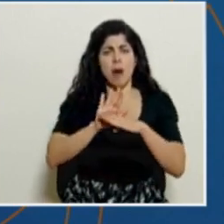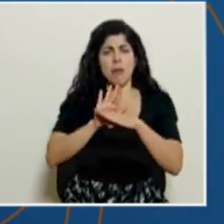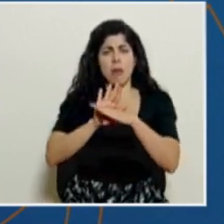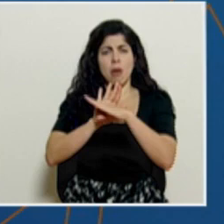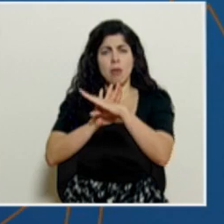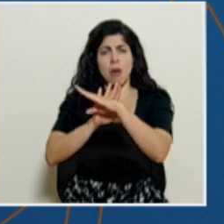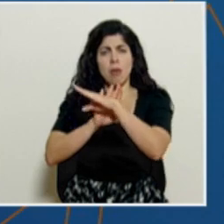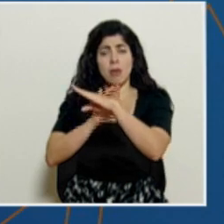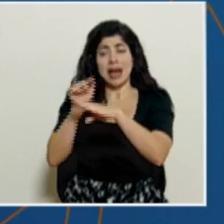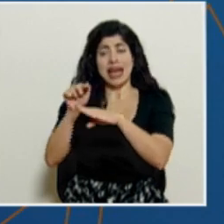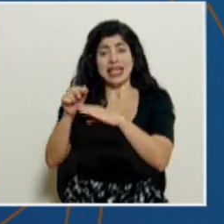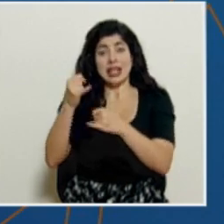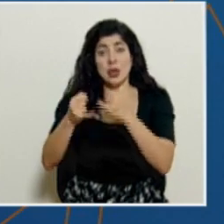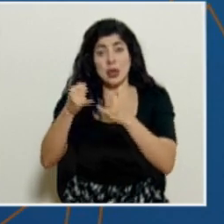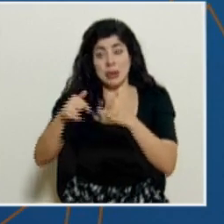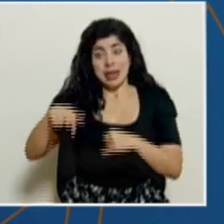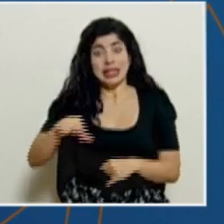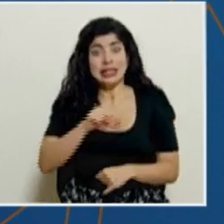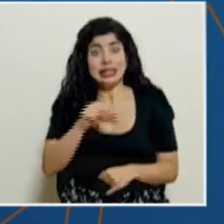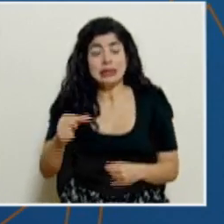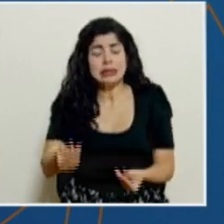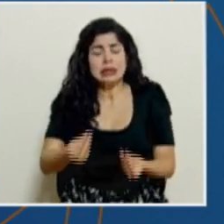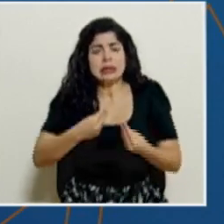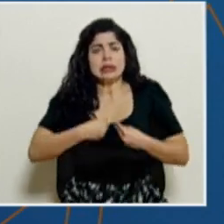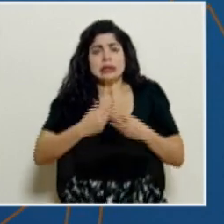semana nos preocupa mucho.